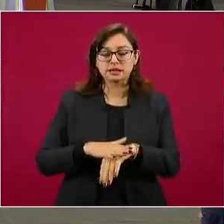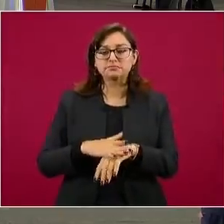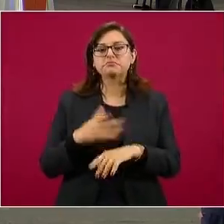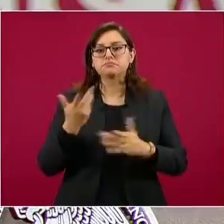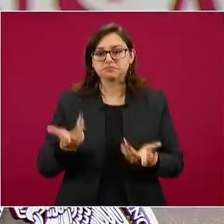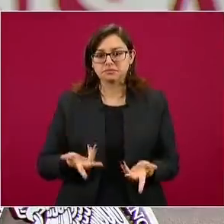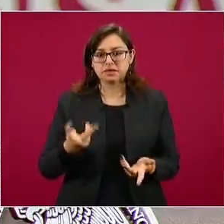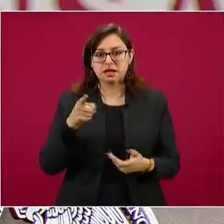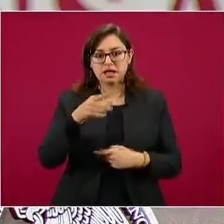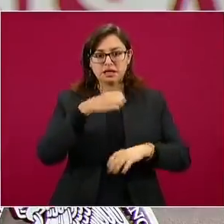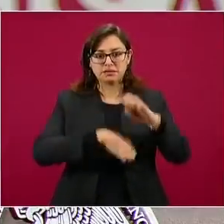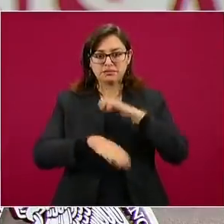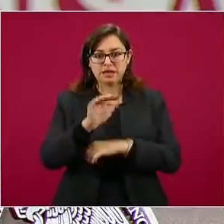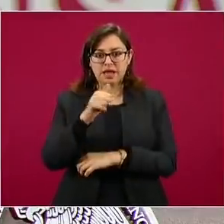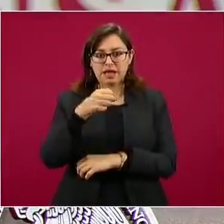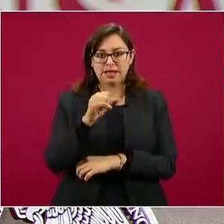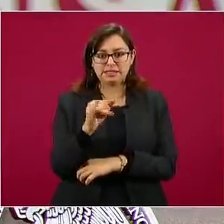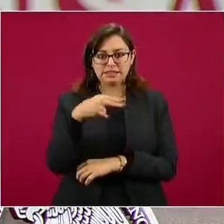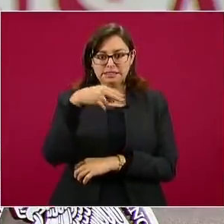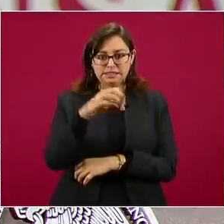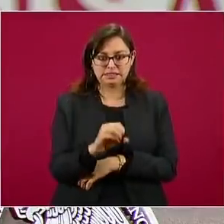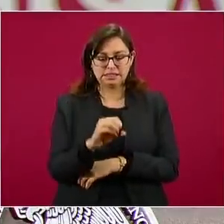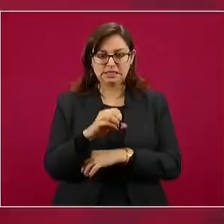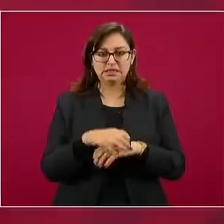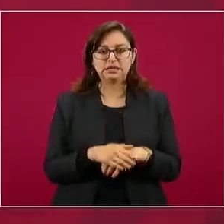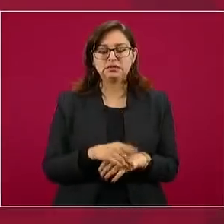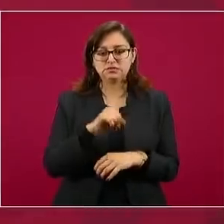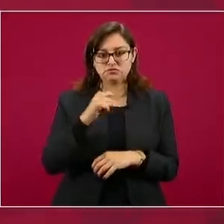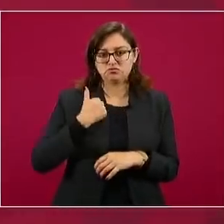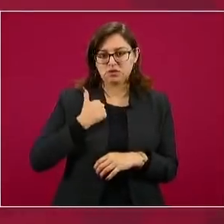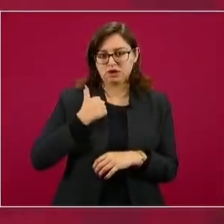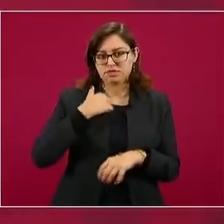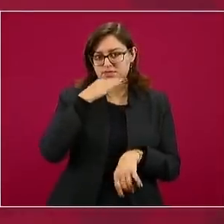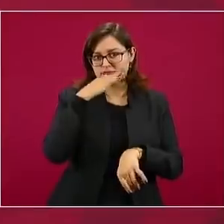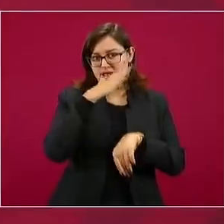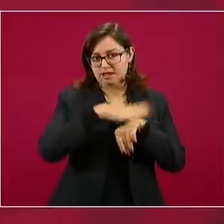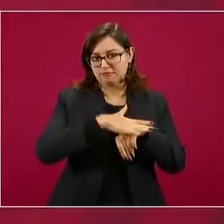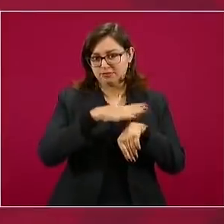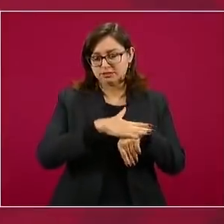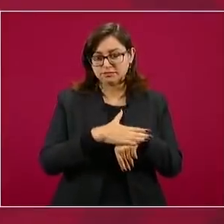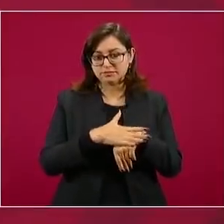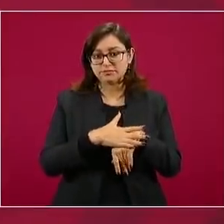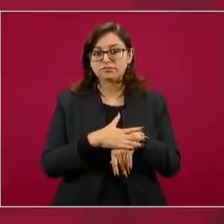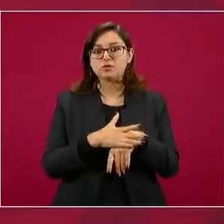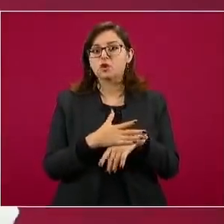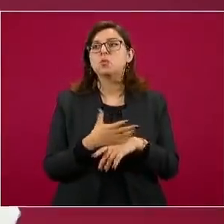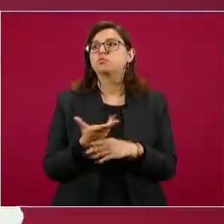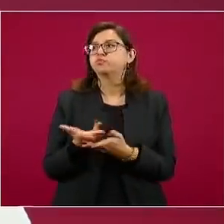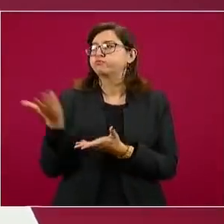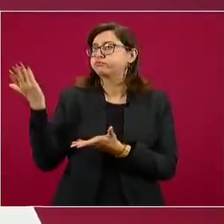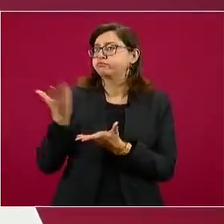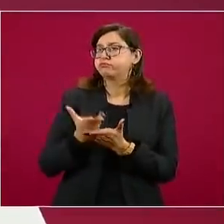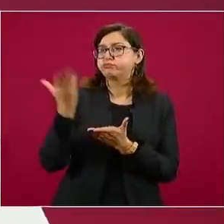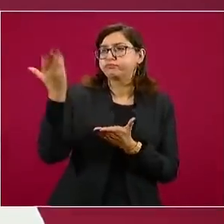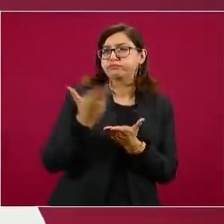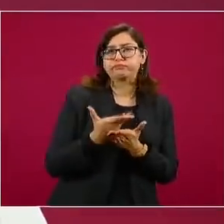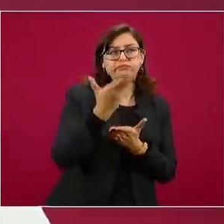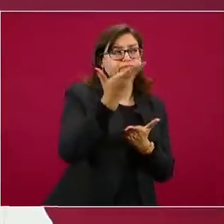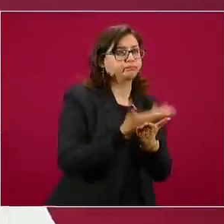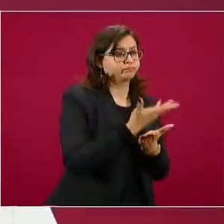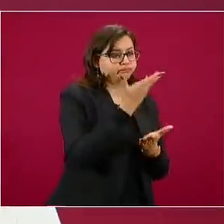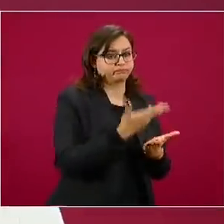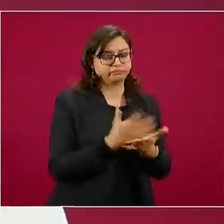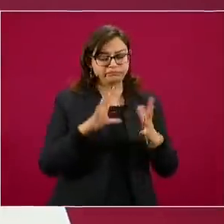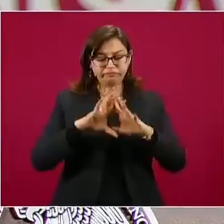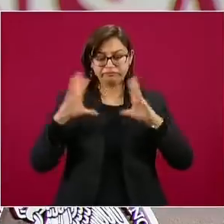laboratorios de la empresa CanSino Biologics en Canadá, ahí se van a agrupar con todos los demás países y se tendrá